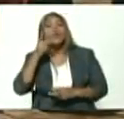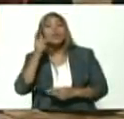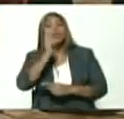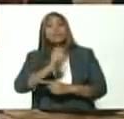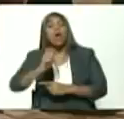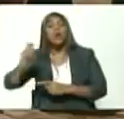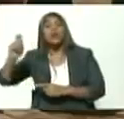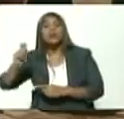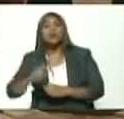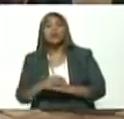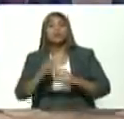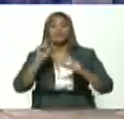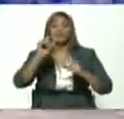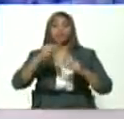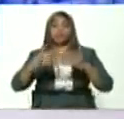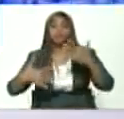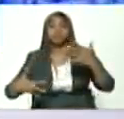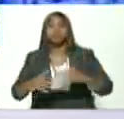conceptual